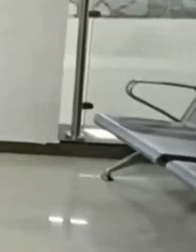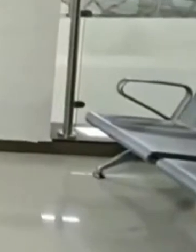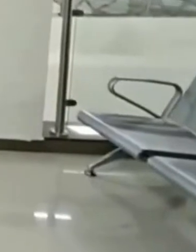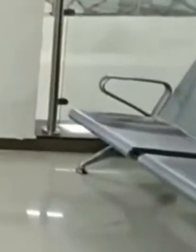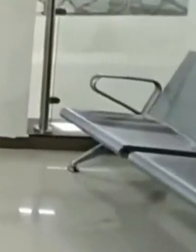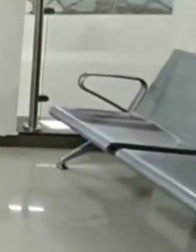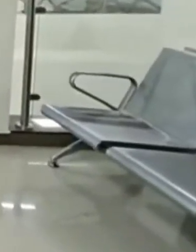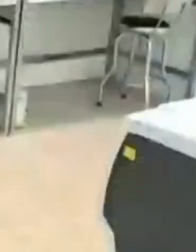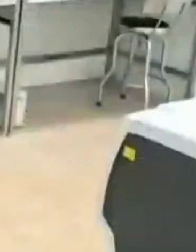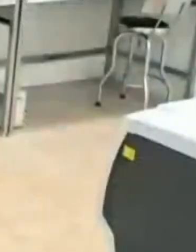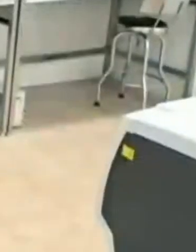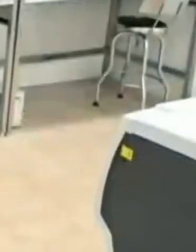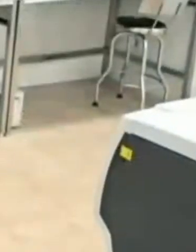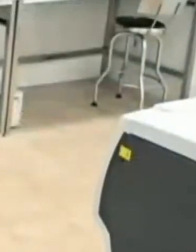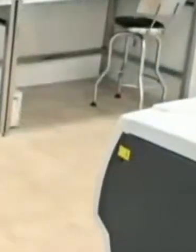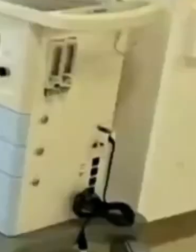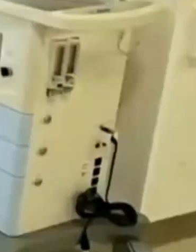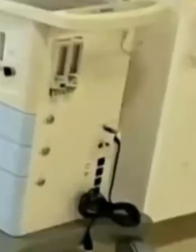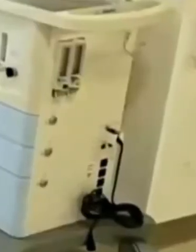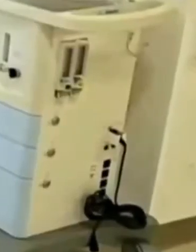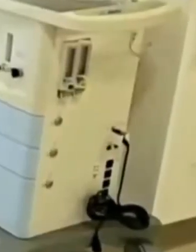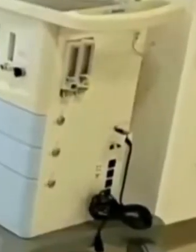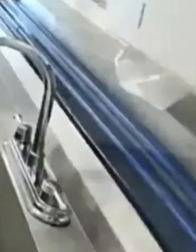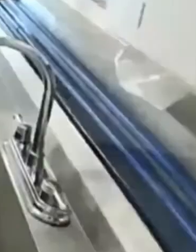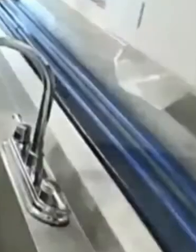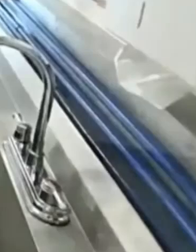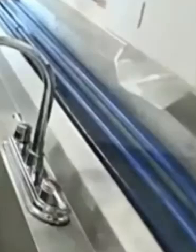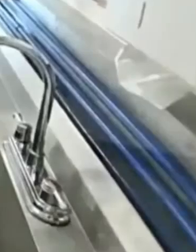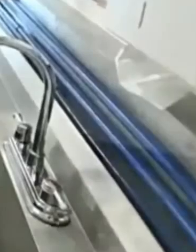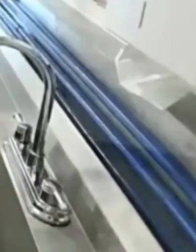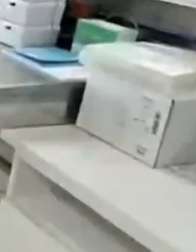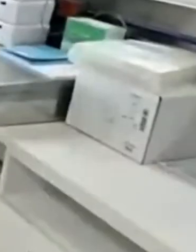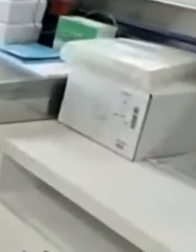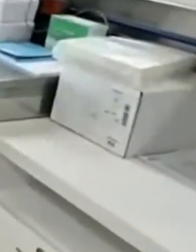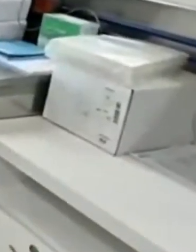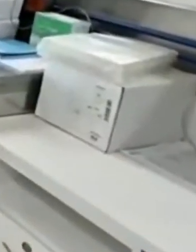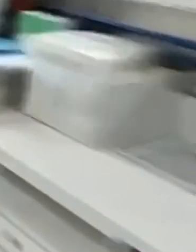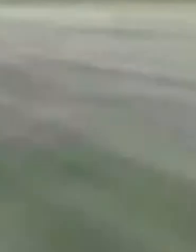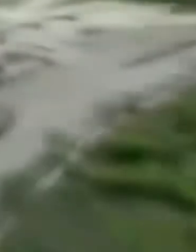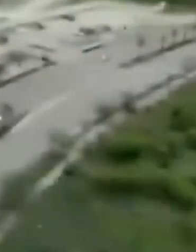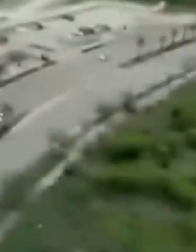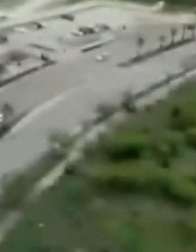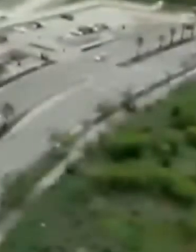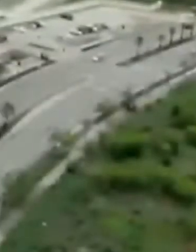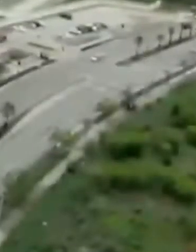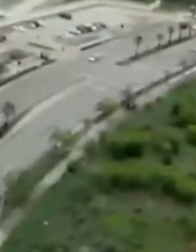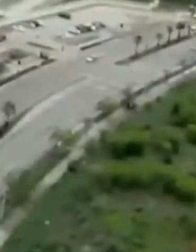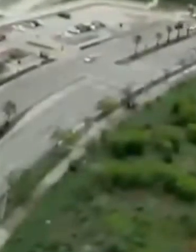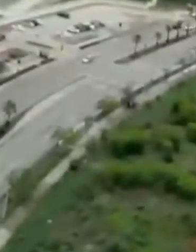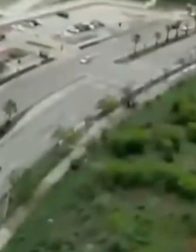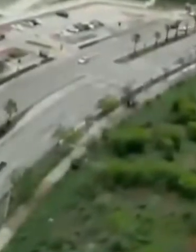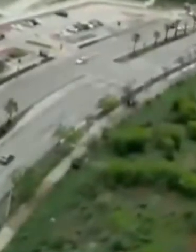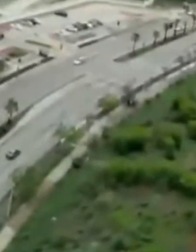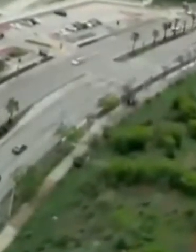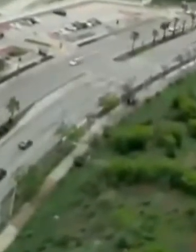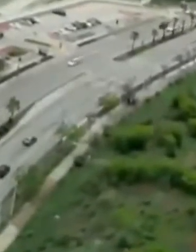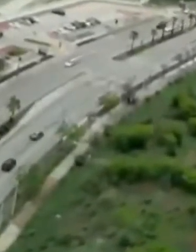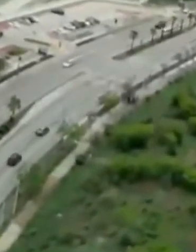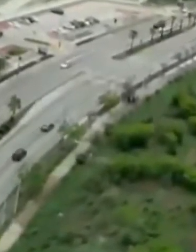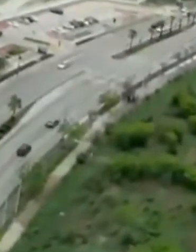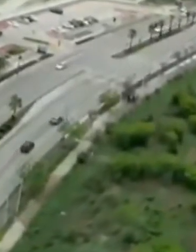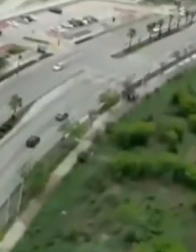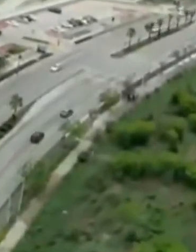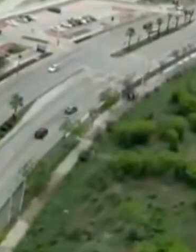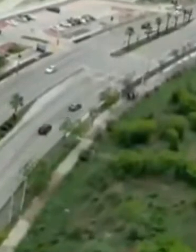de servicios de urgencias, laboratorio, banco de sangre y hemodiálisis. El Hospital General del IMSS-Bienestar en